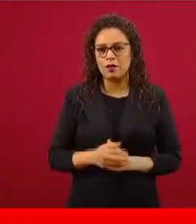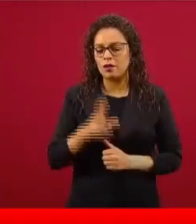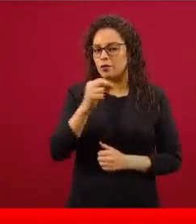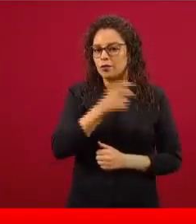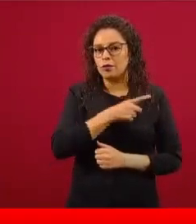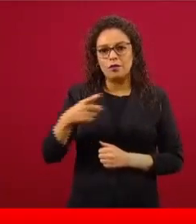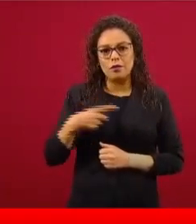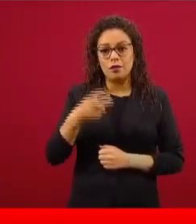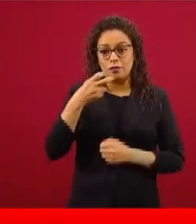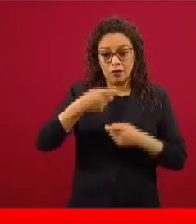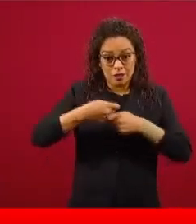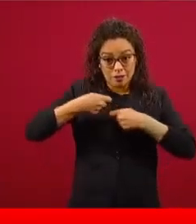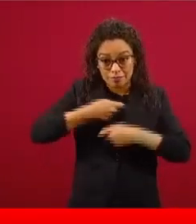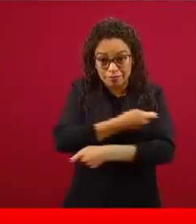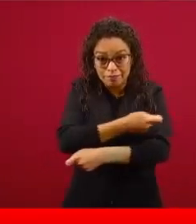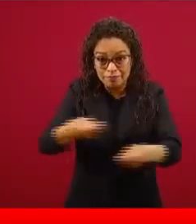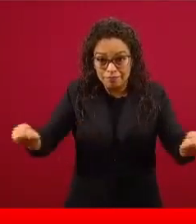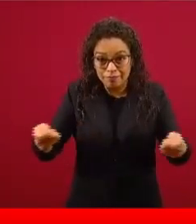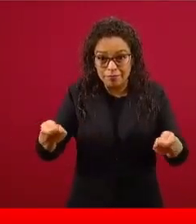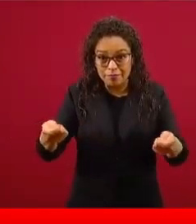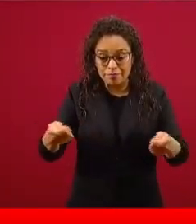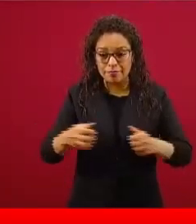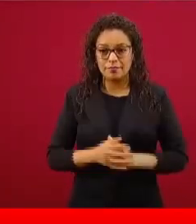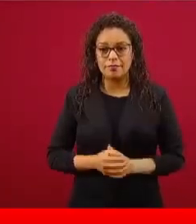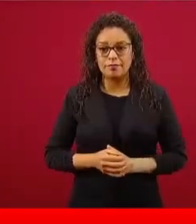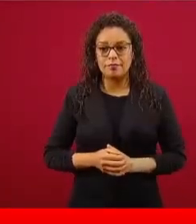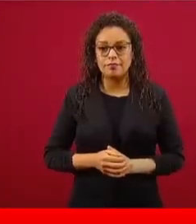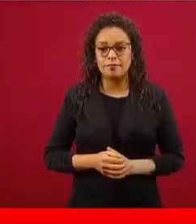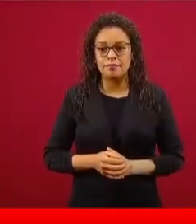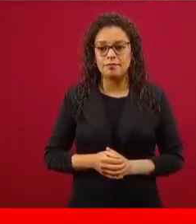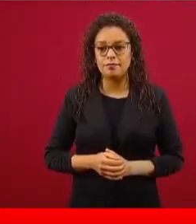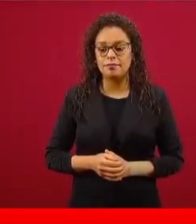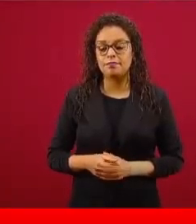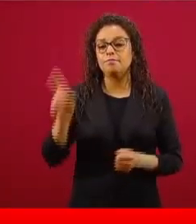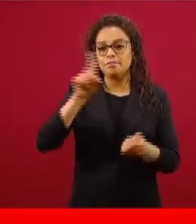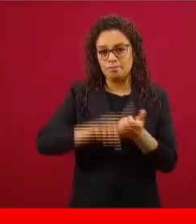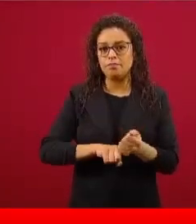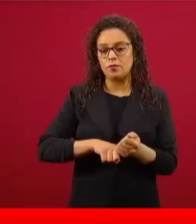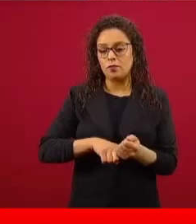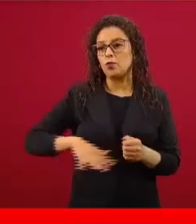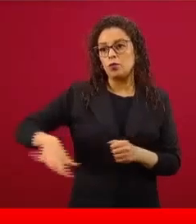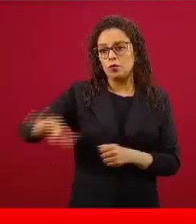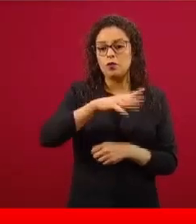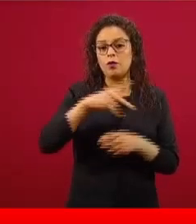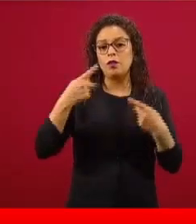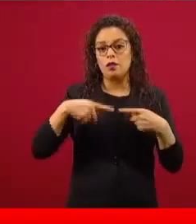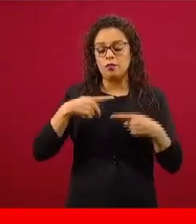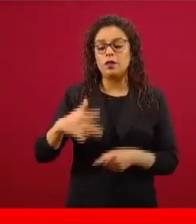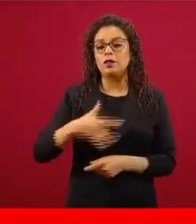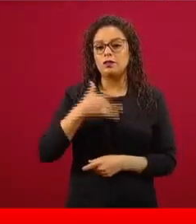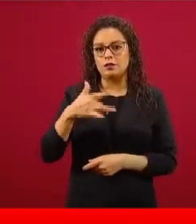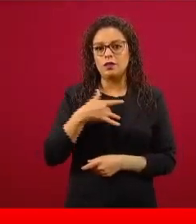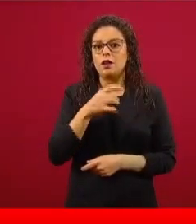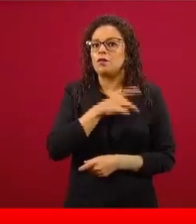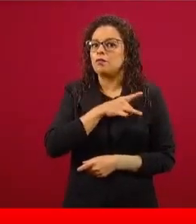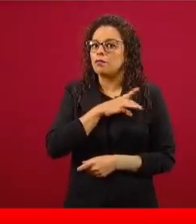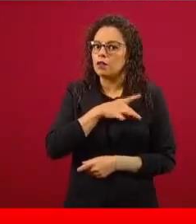porque eso lo que está generando es mucho más miedo y mucha más